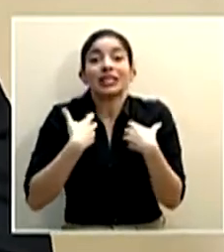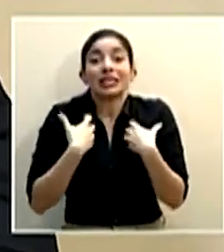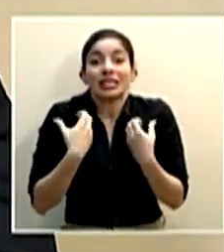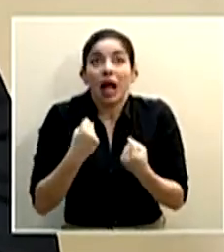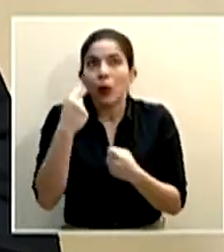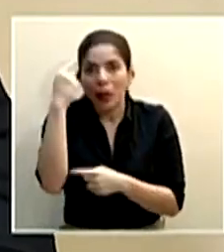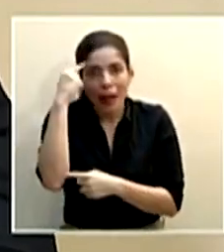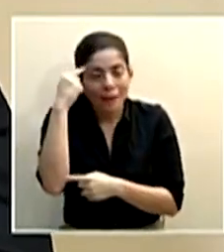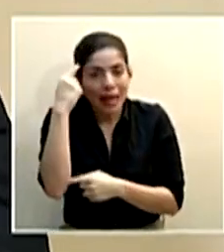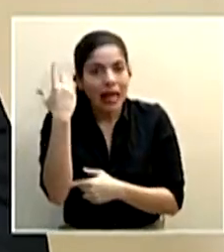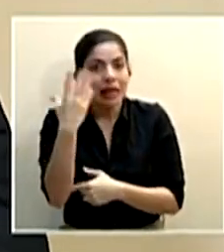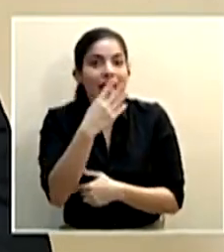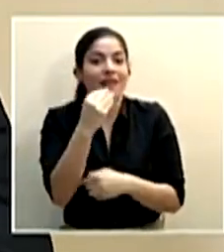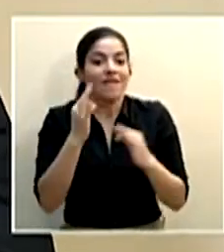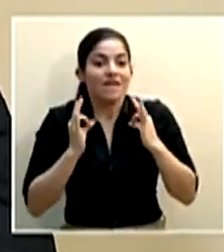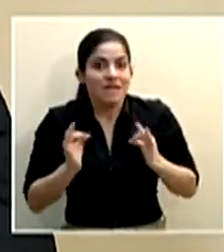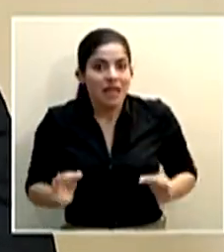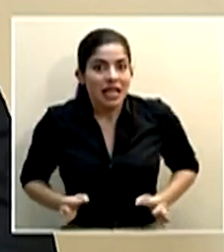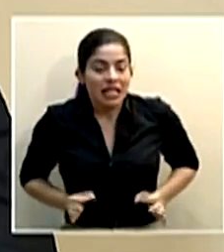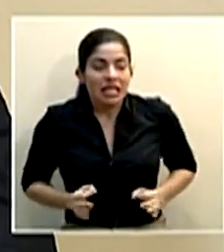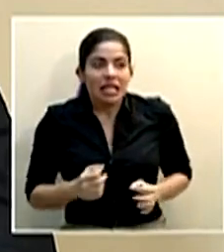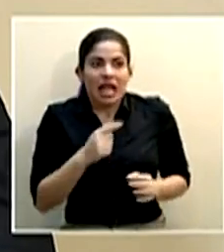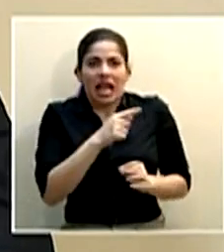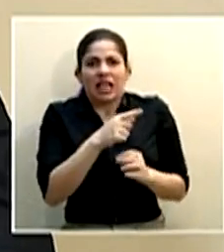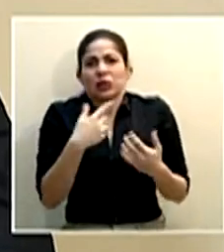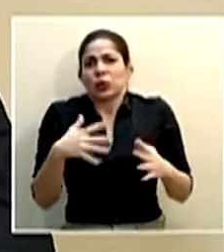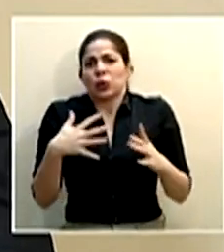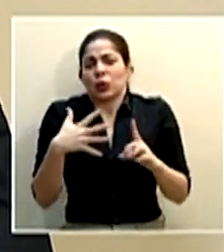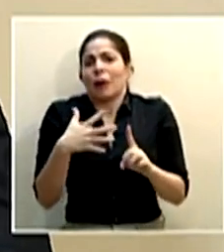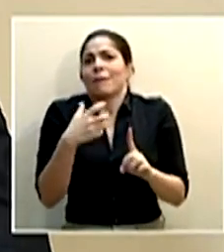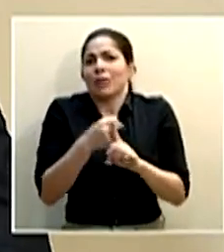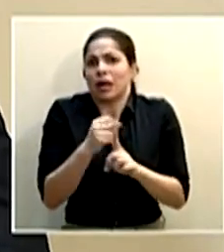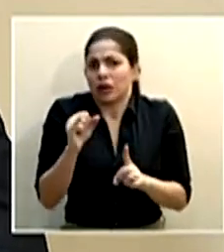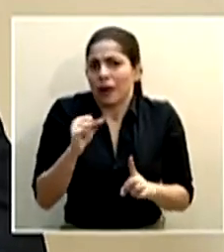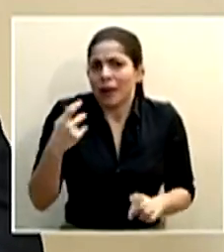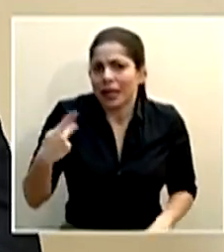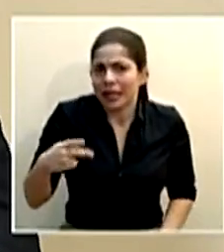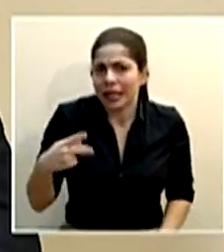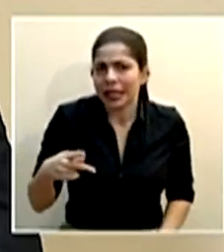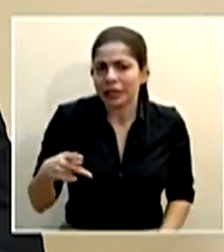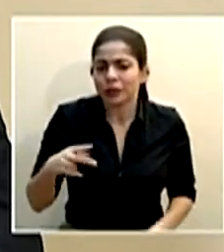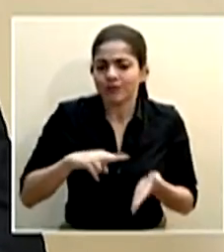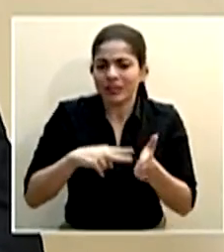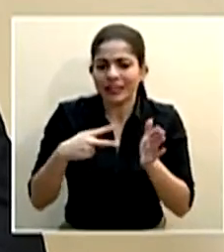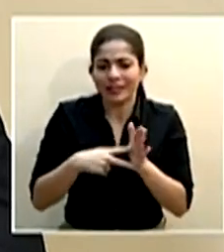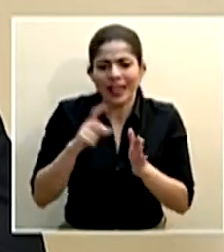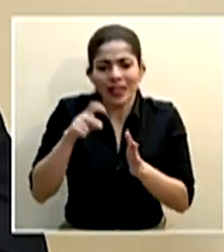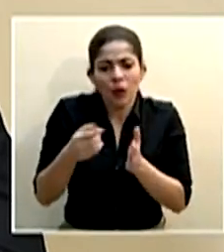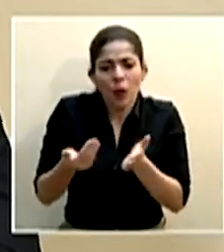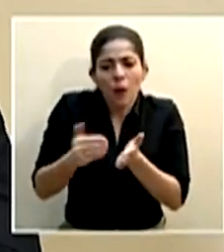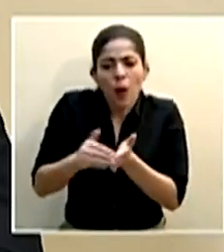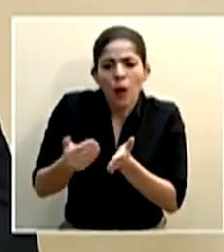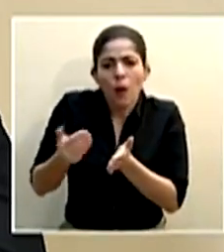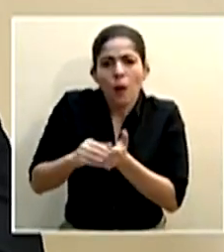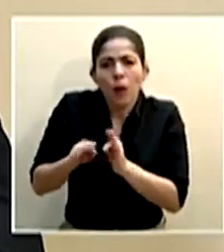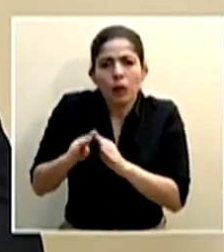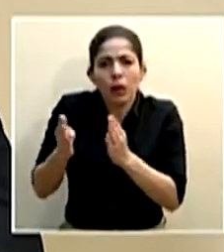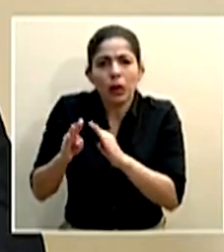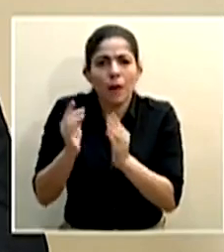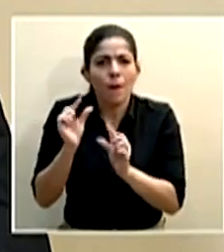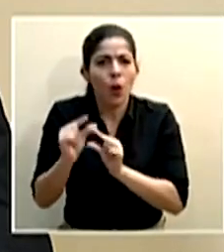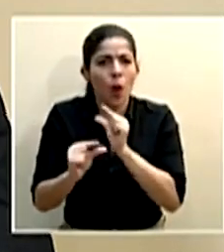mental y en algunos casos física, es también un riesgo. Es decir, tenemos que ir retomando. ¿Cuáles son las